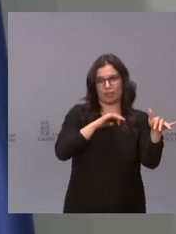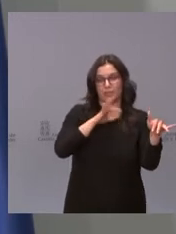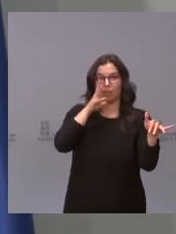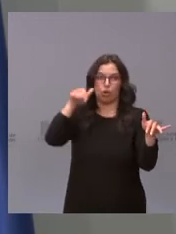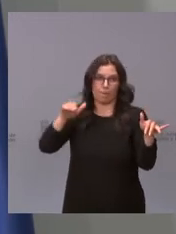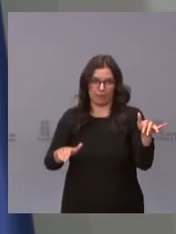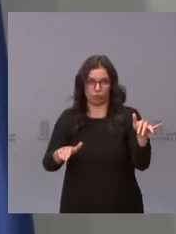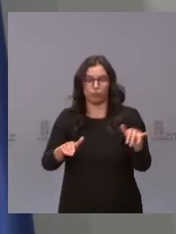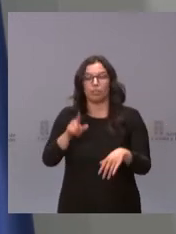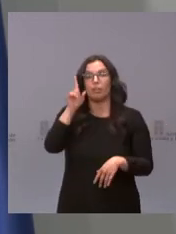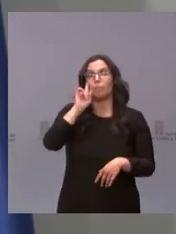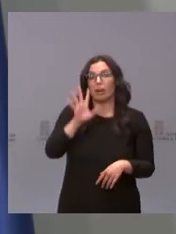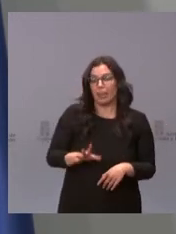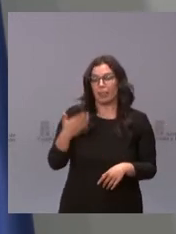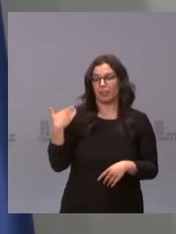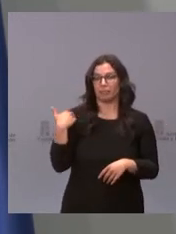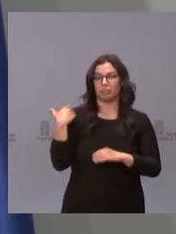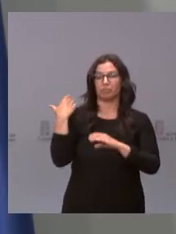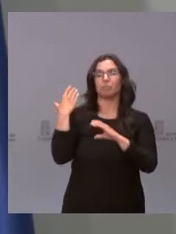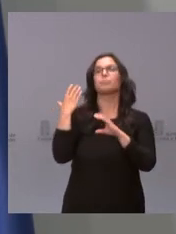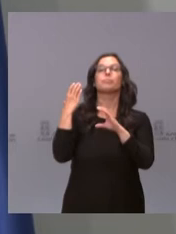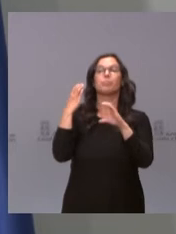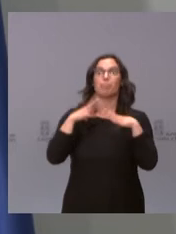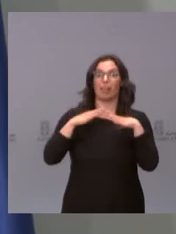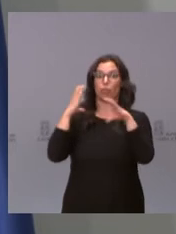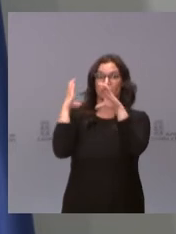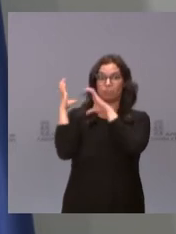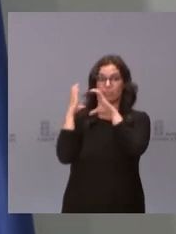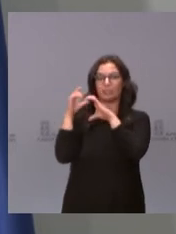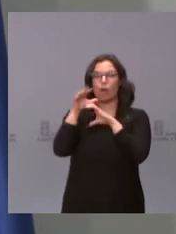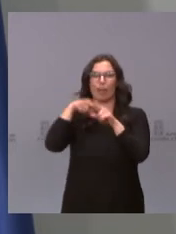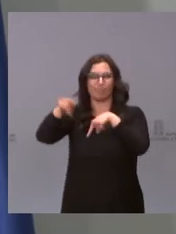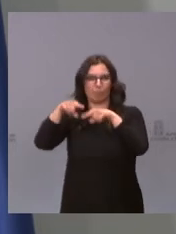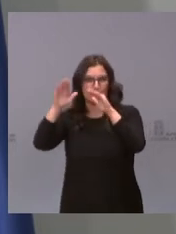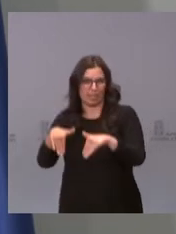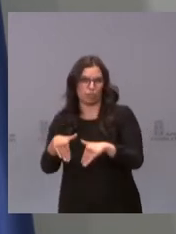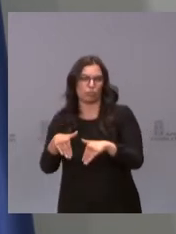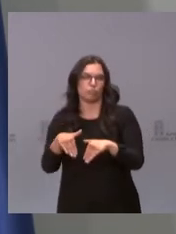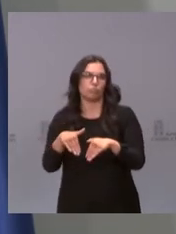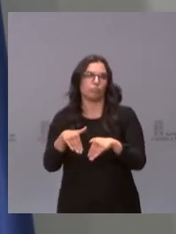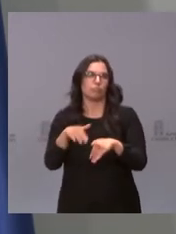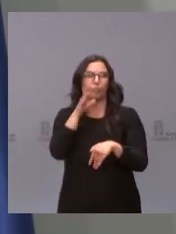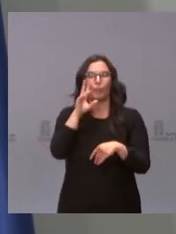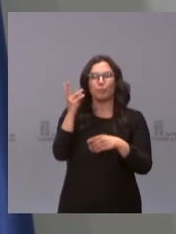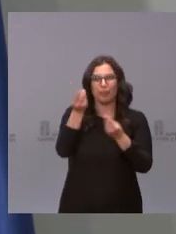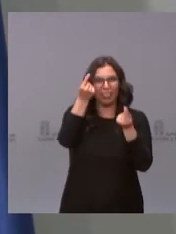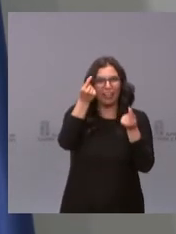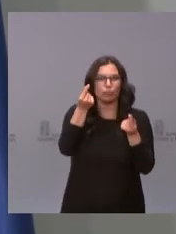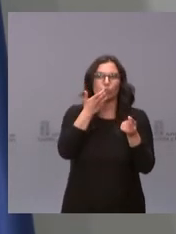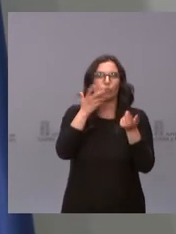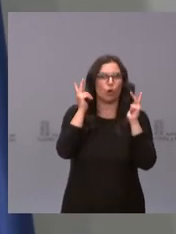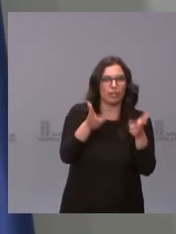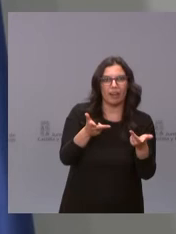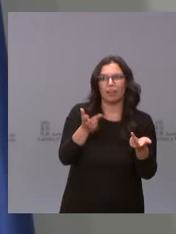de la movilidad vacacional en Navidades, tanto por la ocupación de hoteles como por el